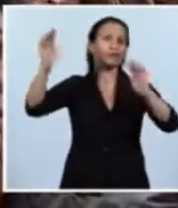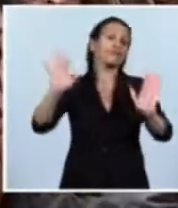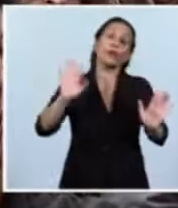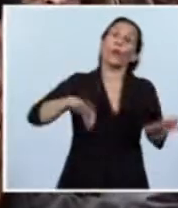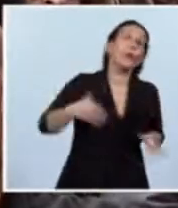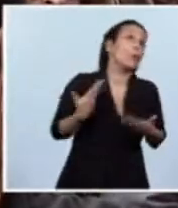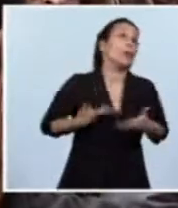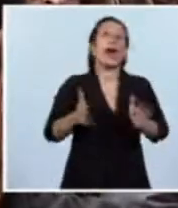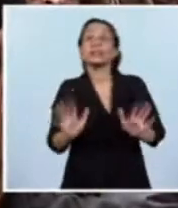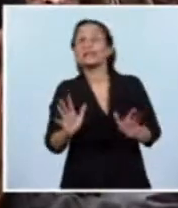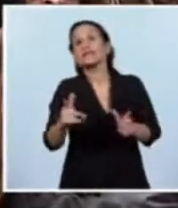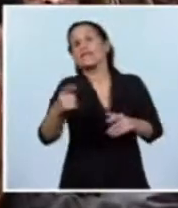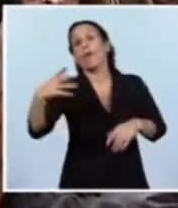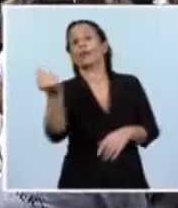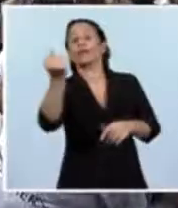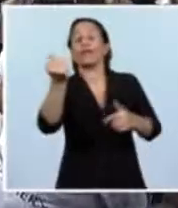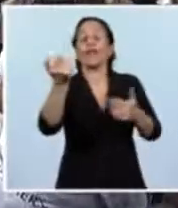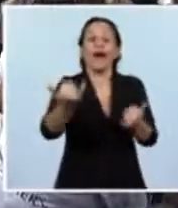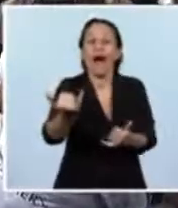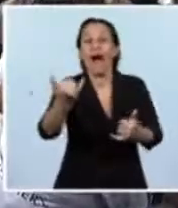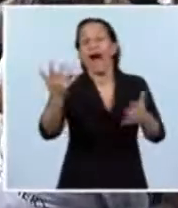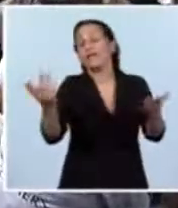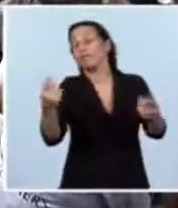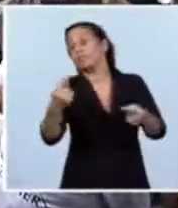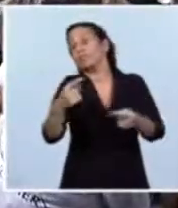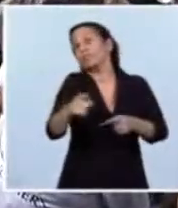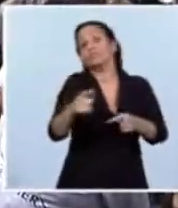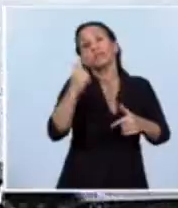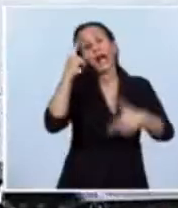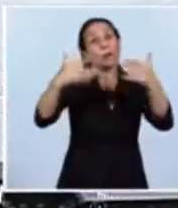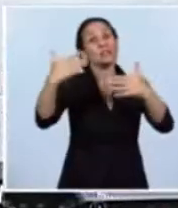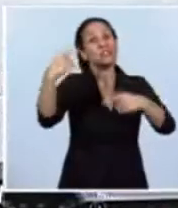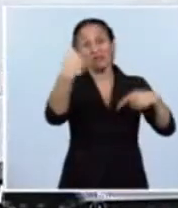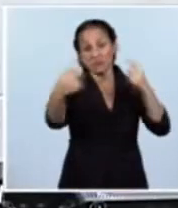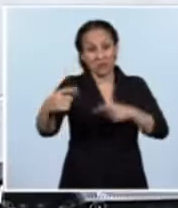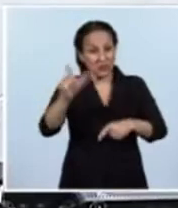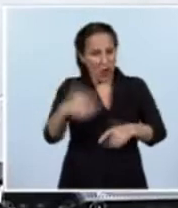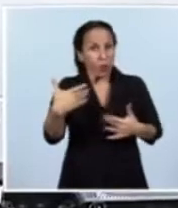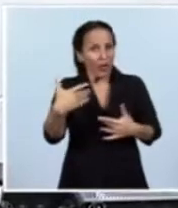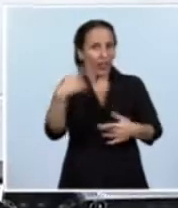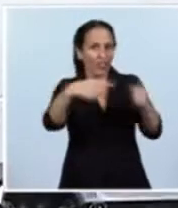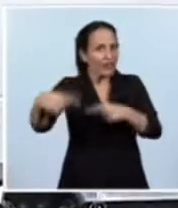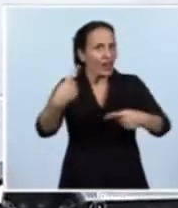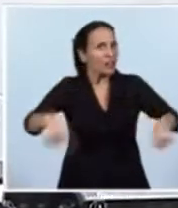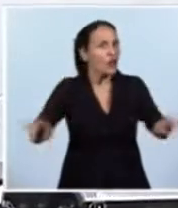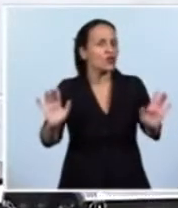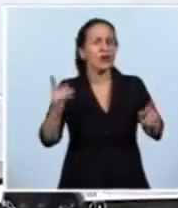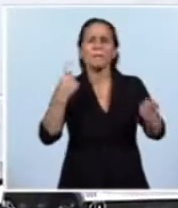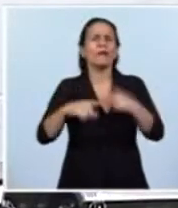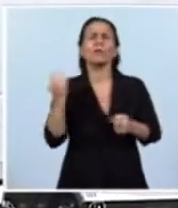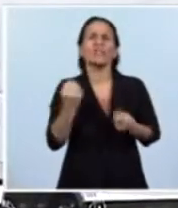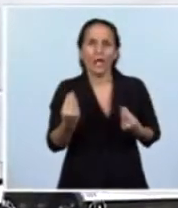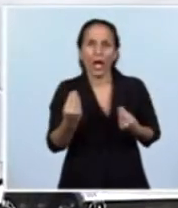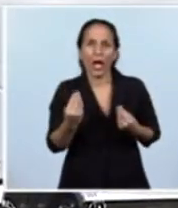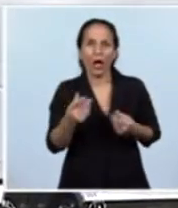de la vida, porque tuvieron oportunidades antes, porque tienen distintas o mejores capacidades. Pero lo importante en esa marcha es no dejar a nadie en el